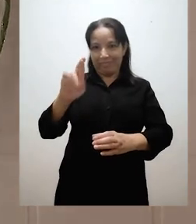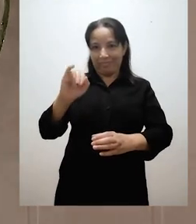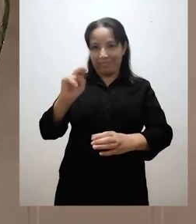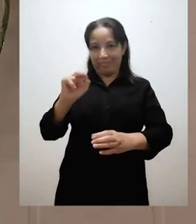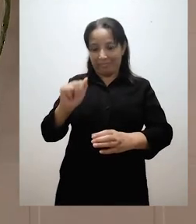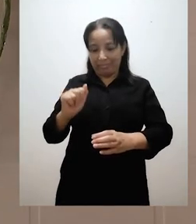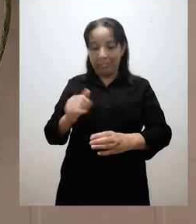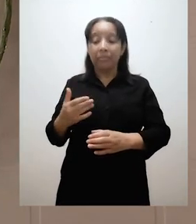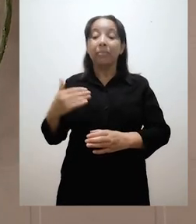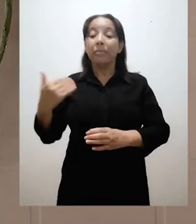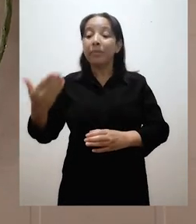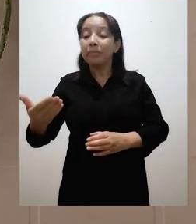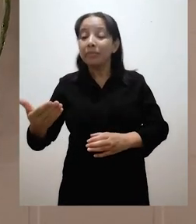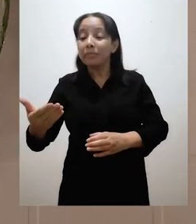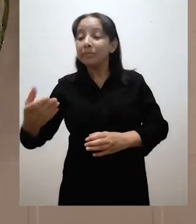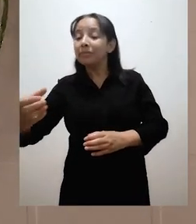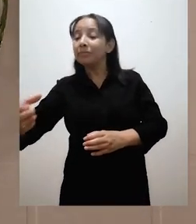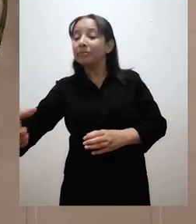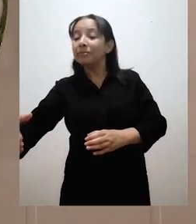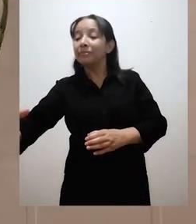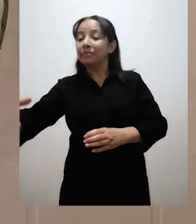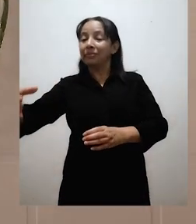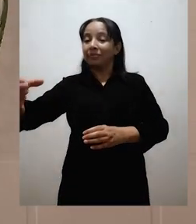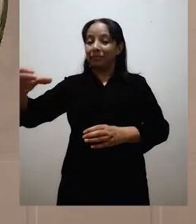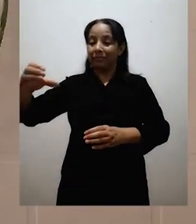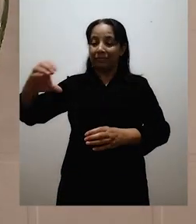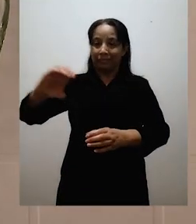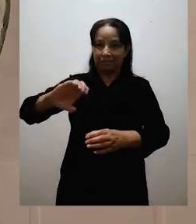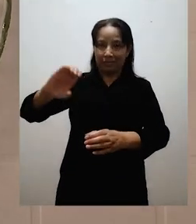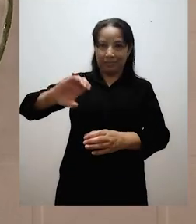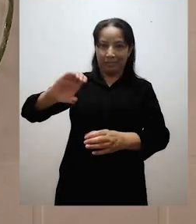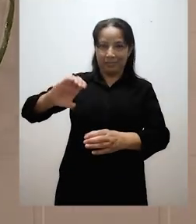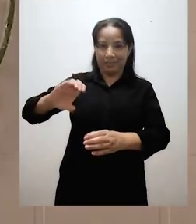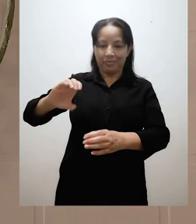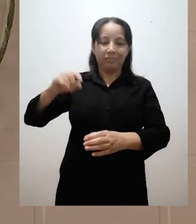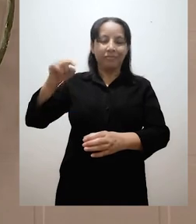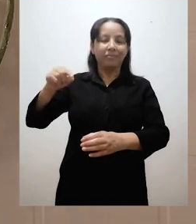colocar la taza de sal sobre la harina.